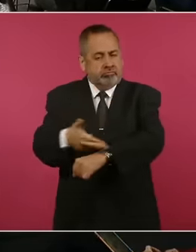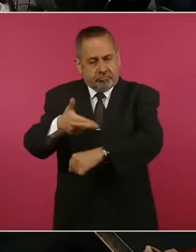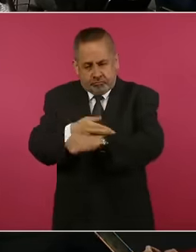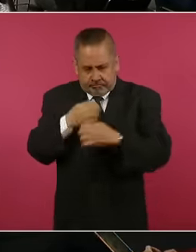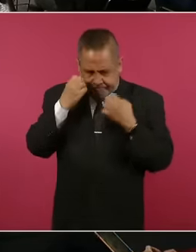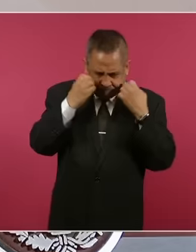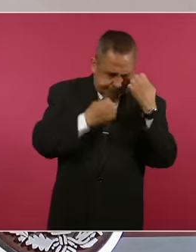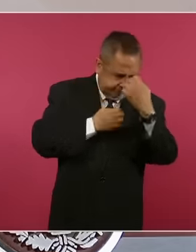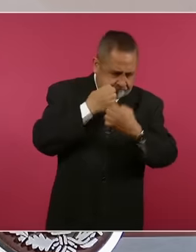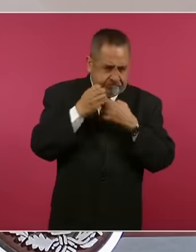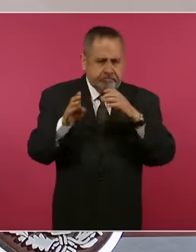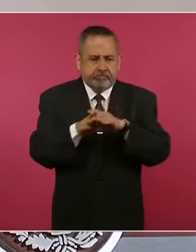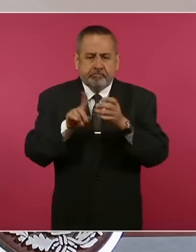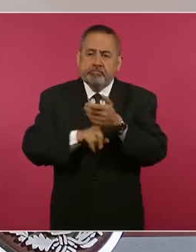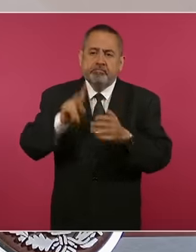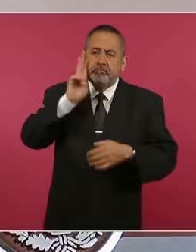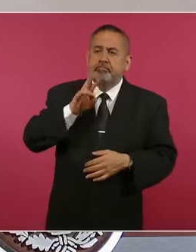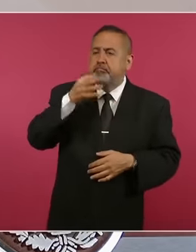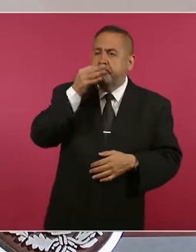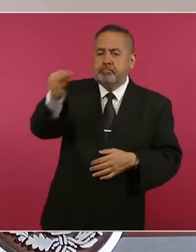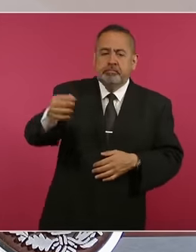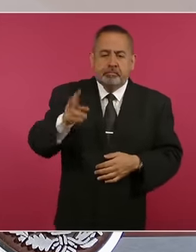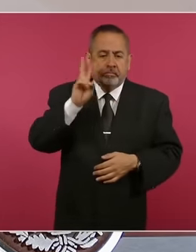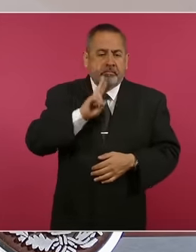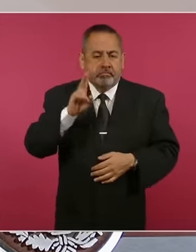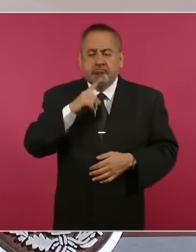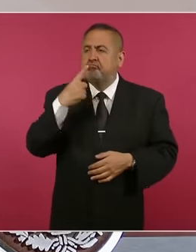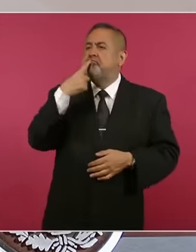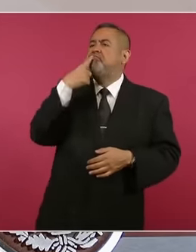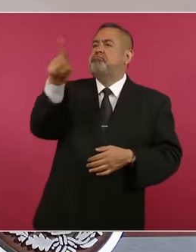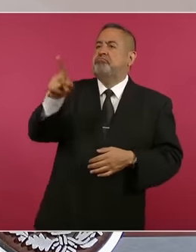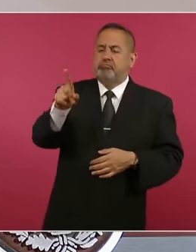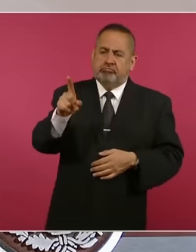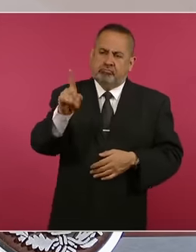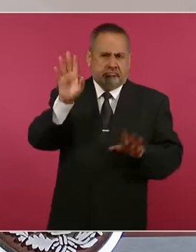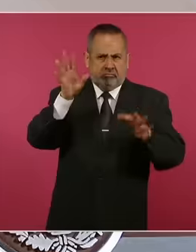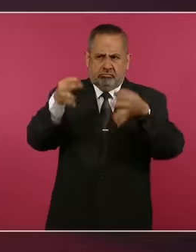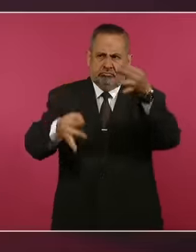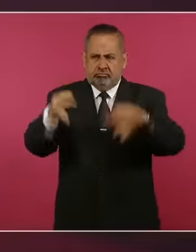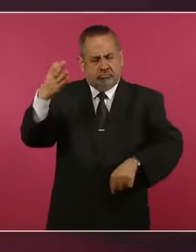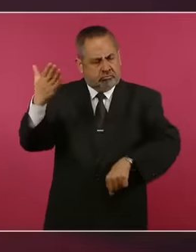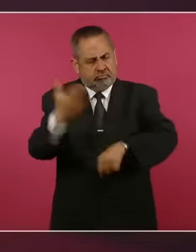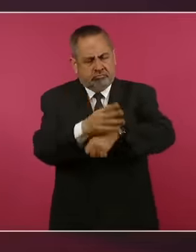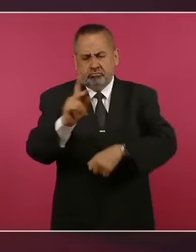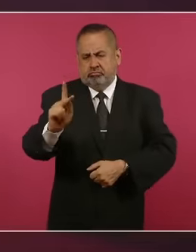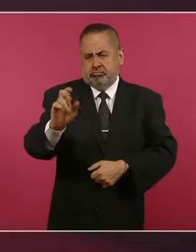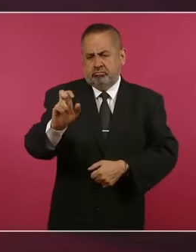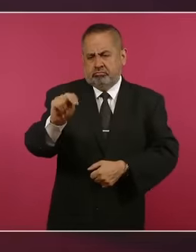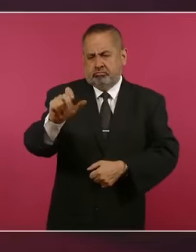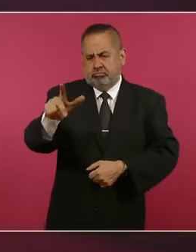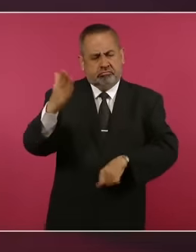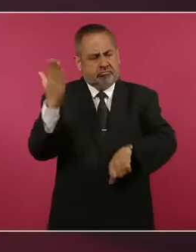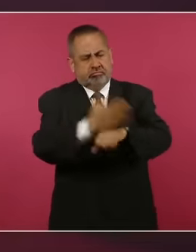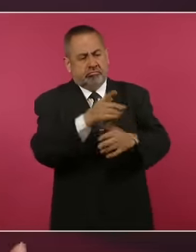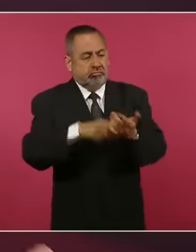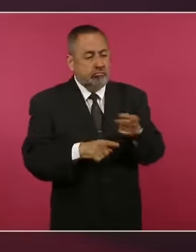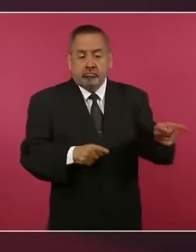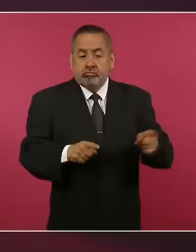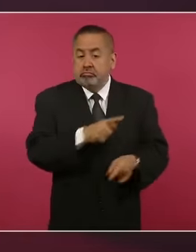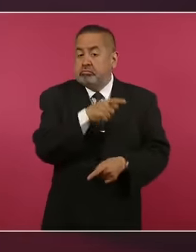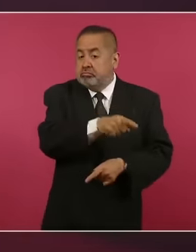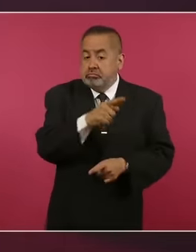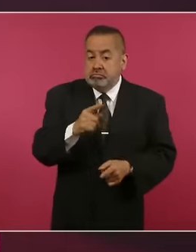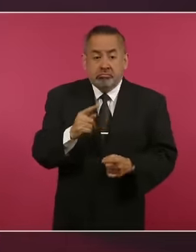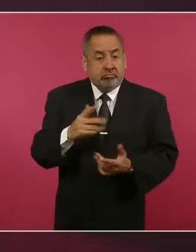análisis, la posibilidad incluso de una acusación de tipo penal, en el sentido de que la violación fue de tal